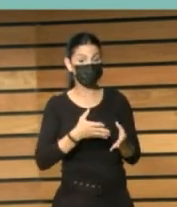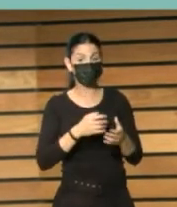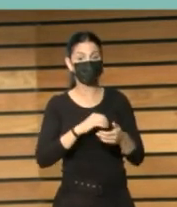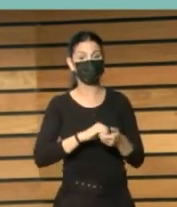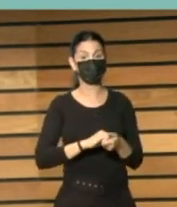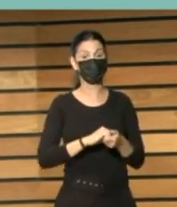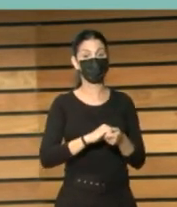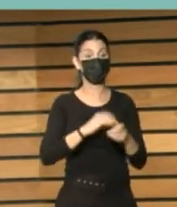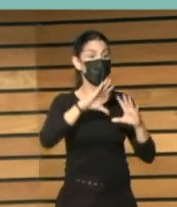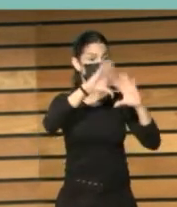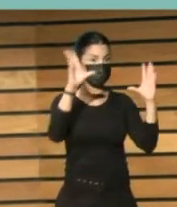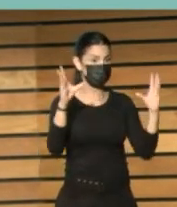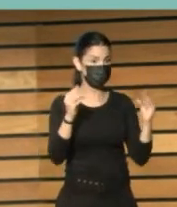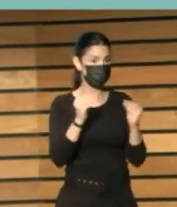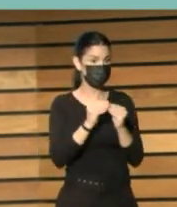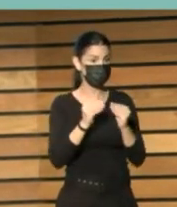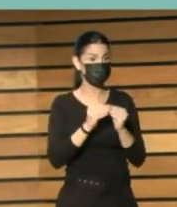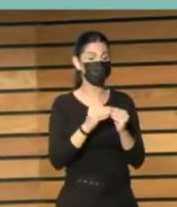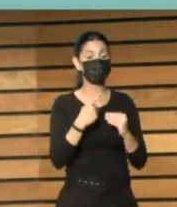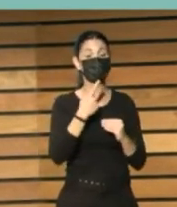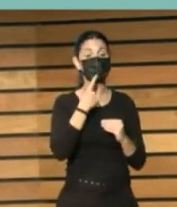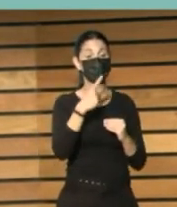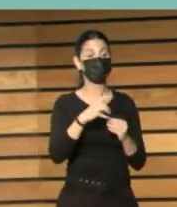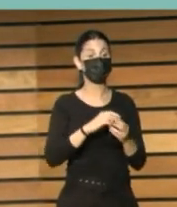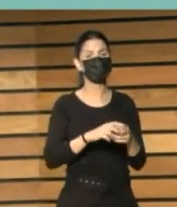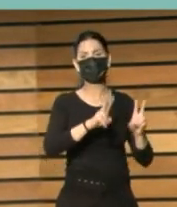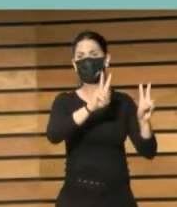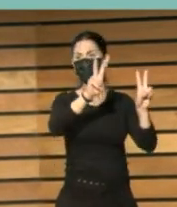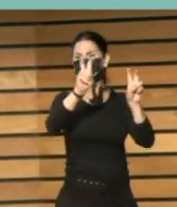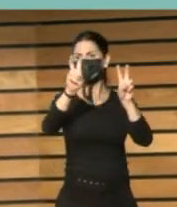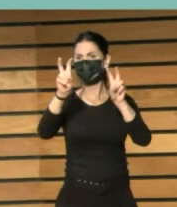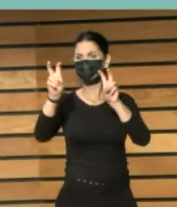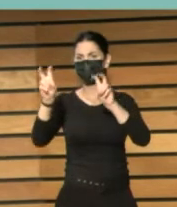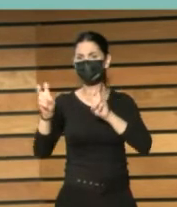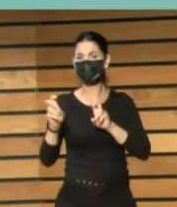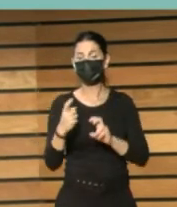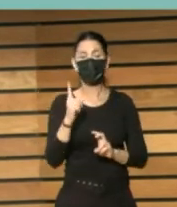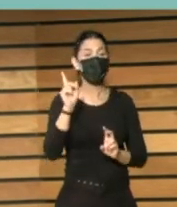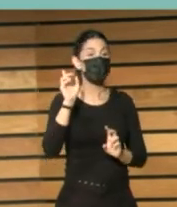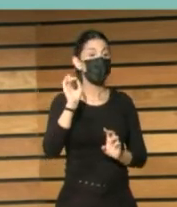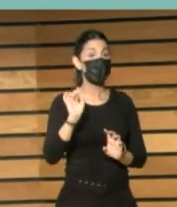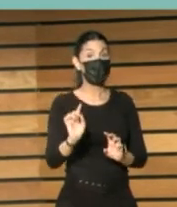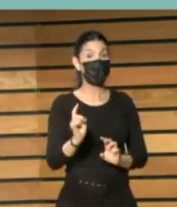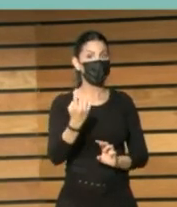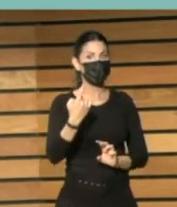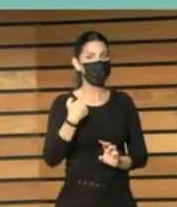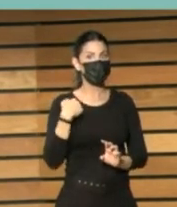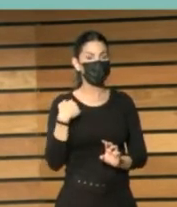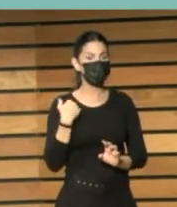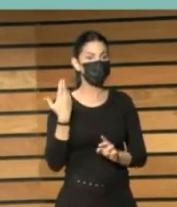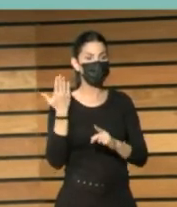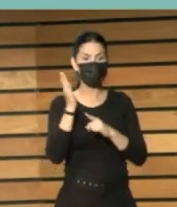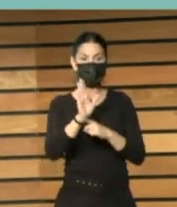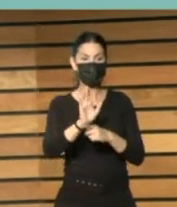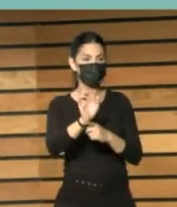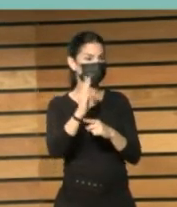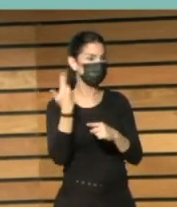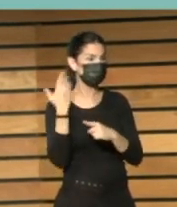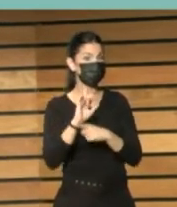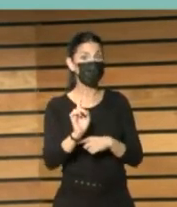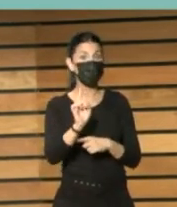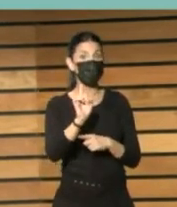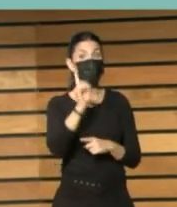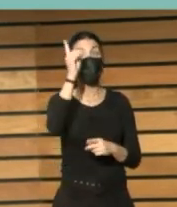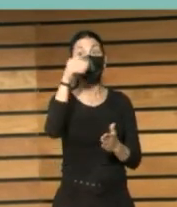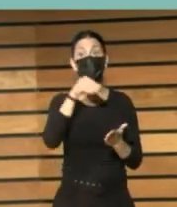por ir concluyendo y daros la palabra, deciros que de los muchos temas que hemos tratado, hay uno que curiosamente no ha aparecido. No ha aparecido más que una vez.